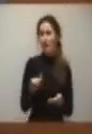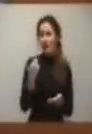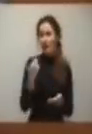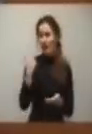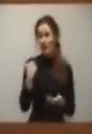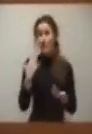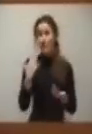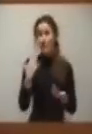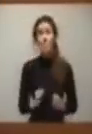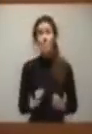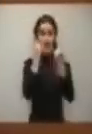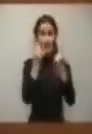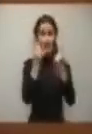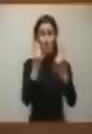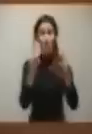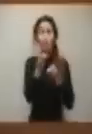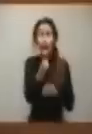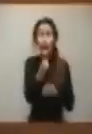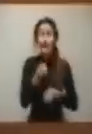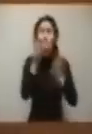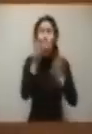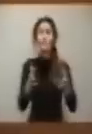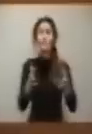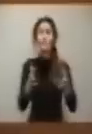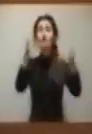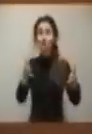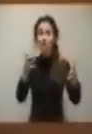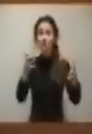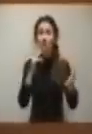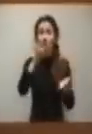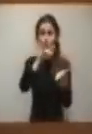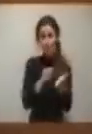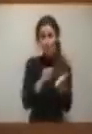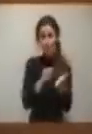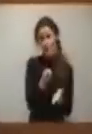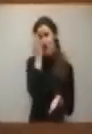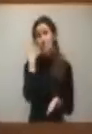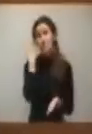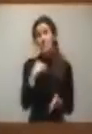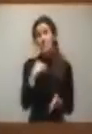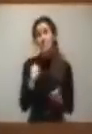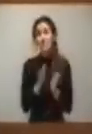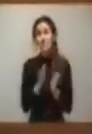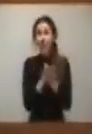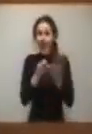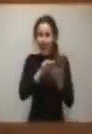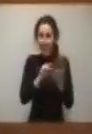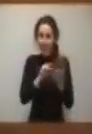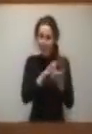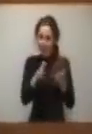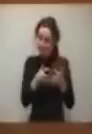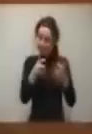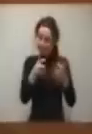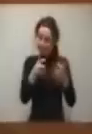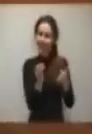primera vez que se expresó, que se dieron a conocer ese tipo de expresiones, y fue ya hace bastantes años, era en este pequeño libro. O sea que, en muchos casos,